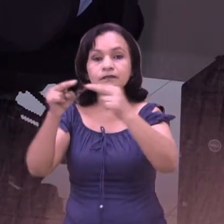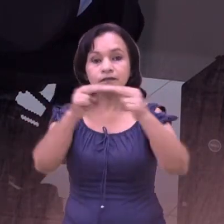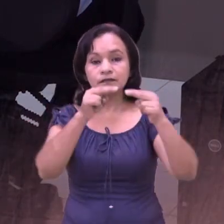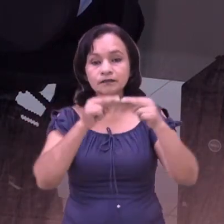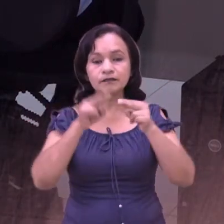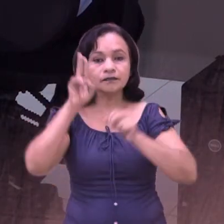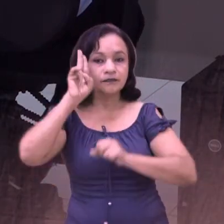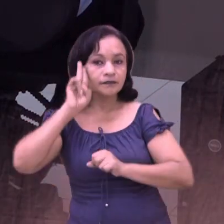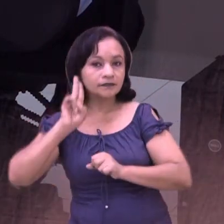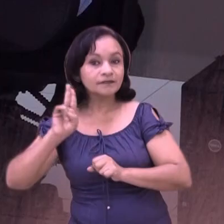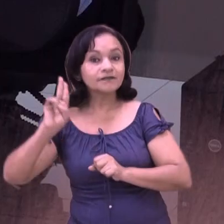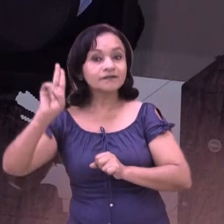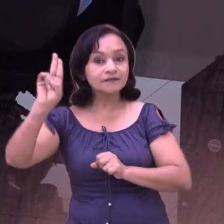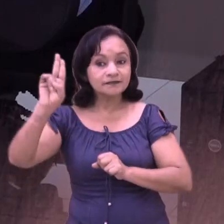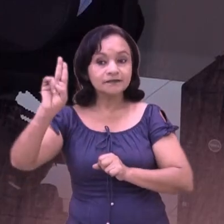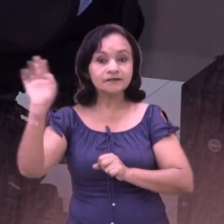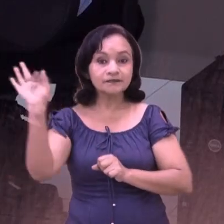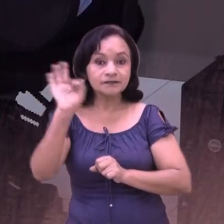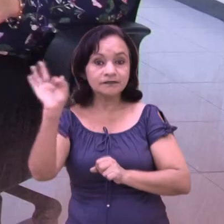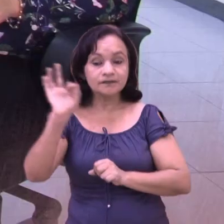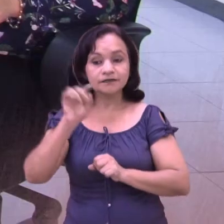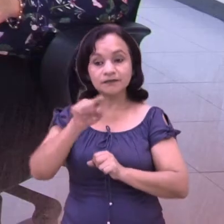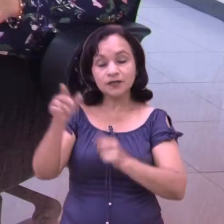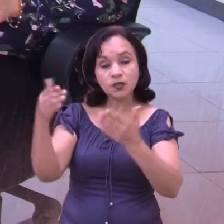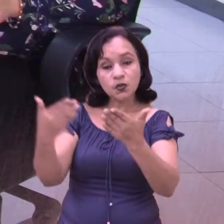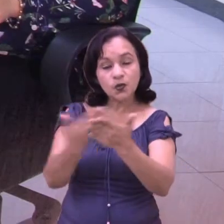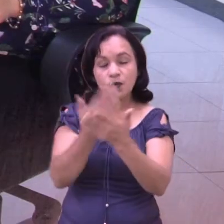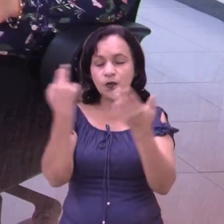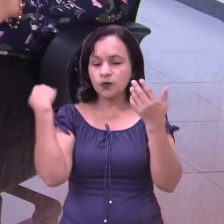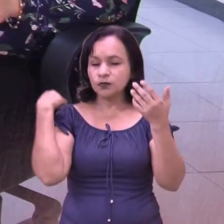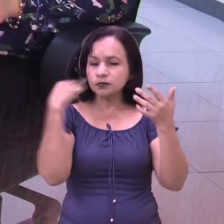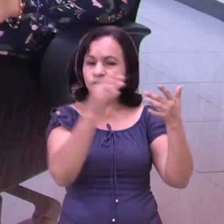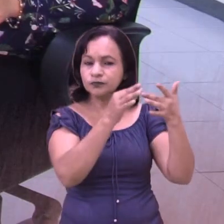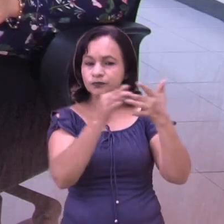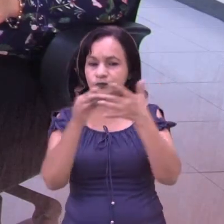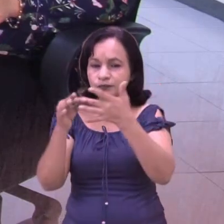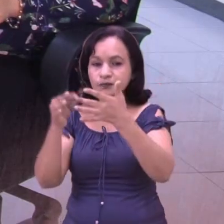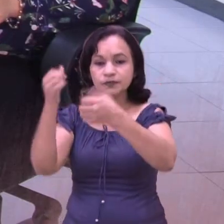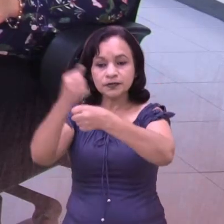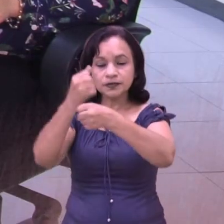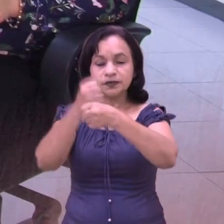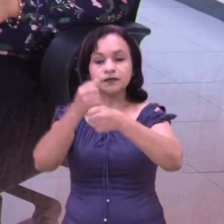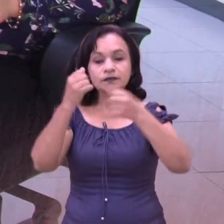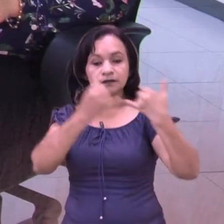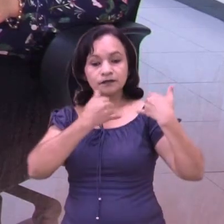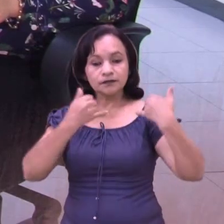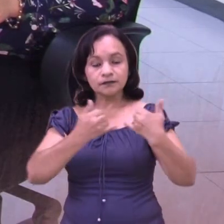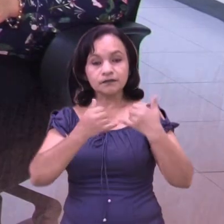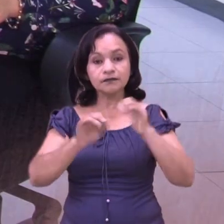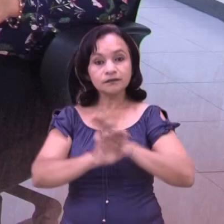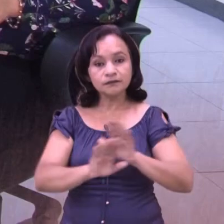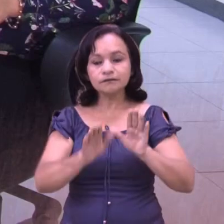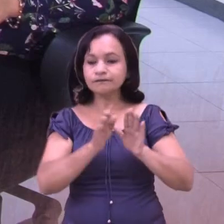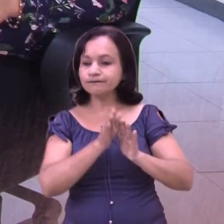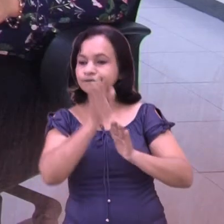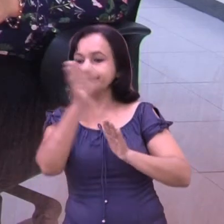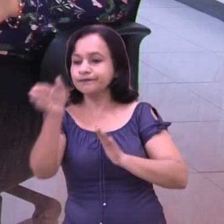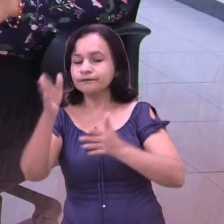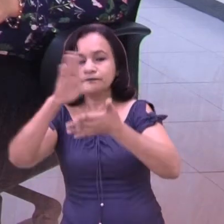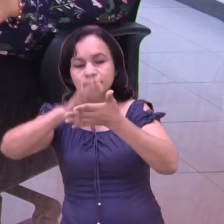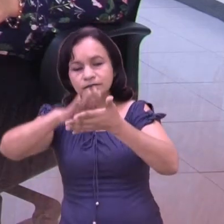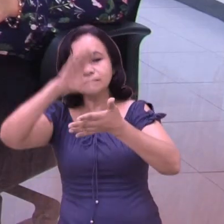está construyendo alianzas, por ejemplo, con las universidades, de tal manera que los nuevos profesionales y los que ya están laborando en las instituciones,